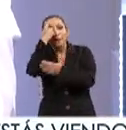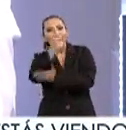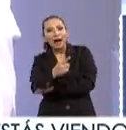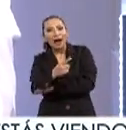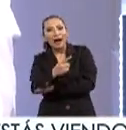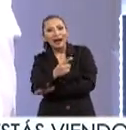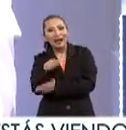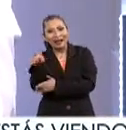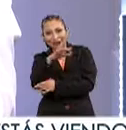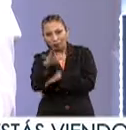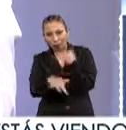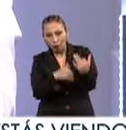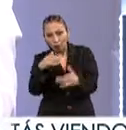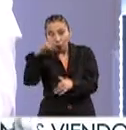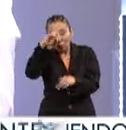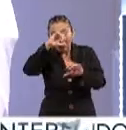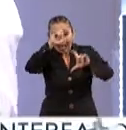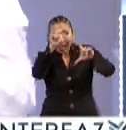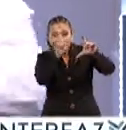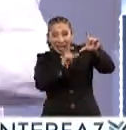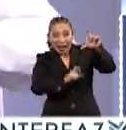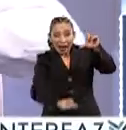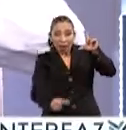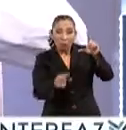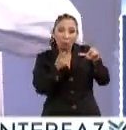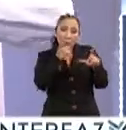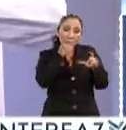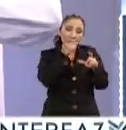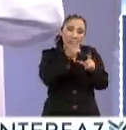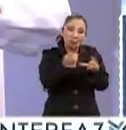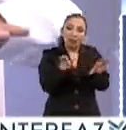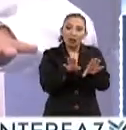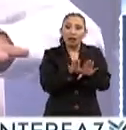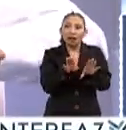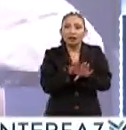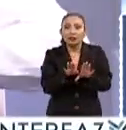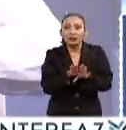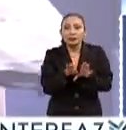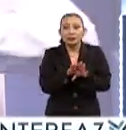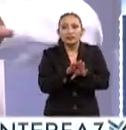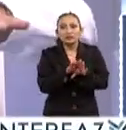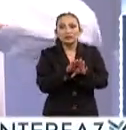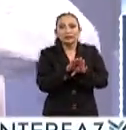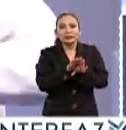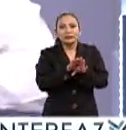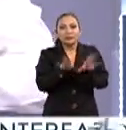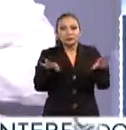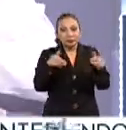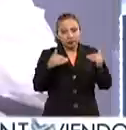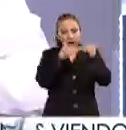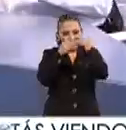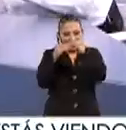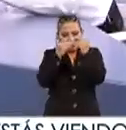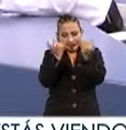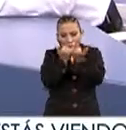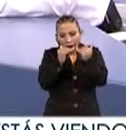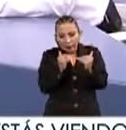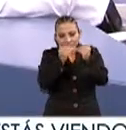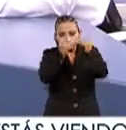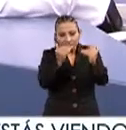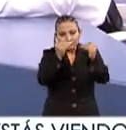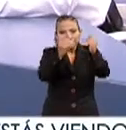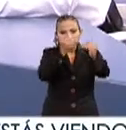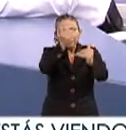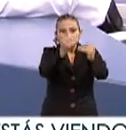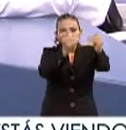que todo nuestro país, diríamos, esté en esquemas homogéneos de avance en ese